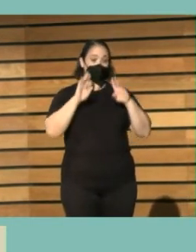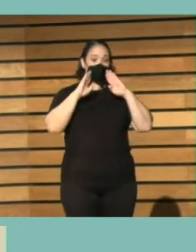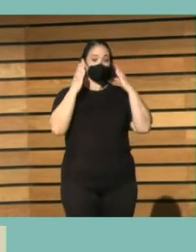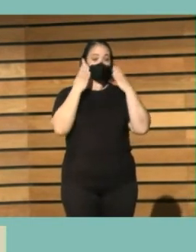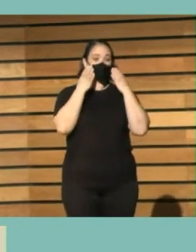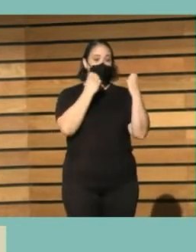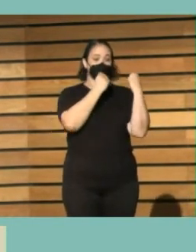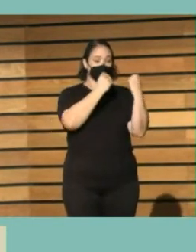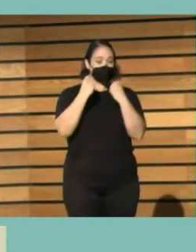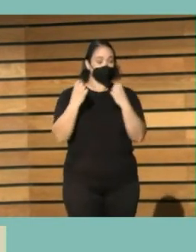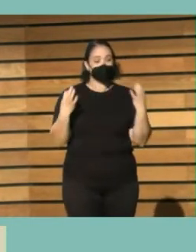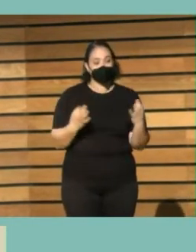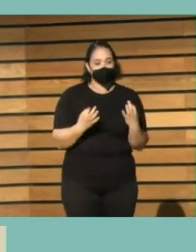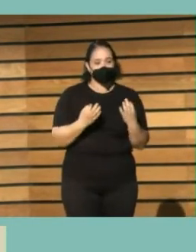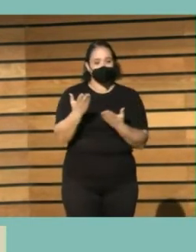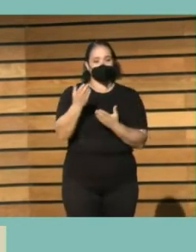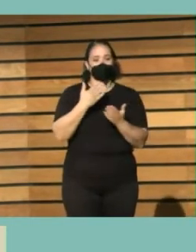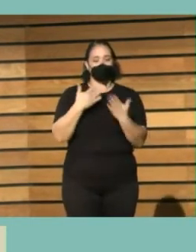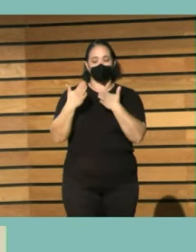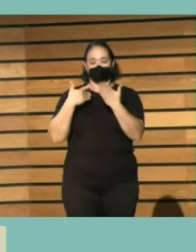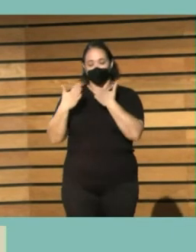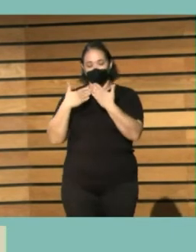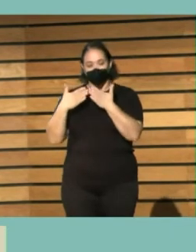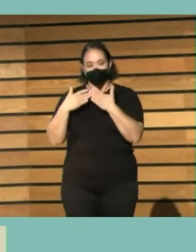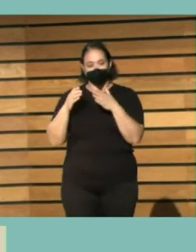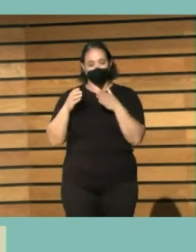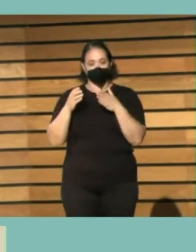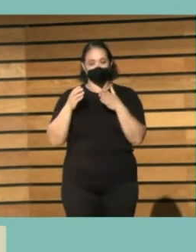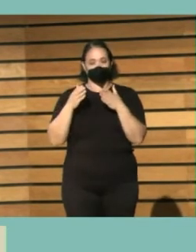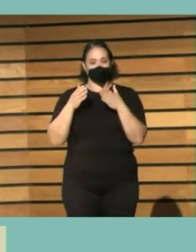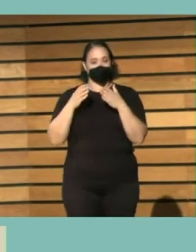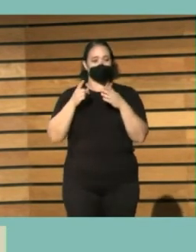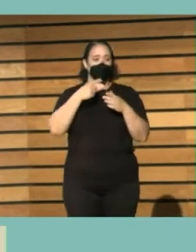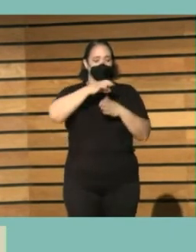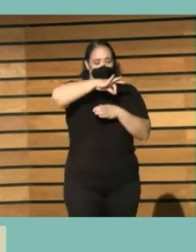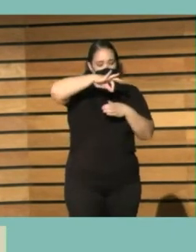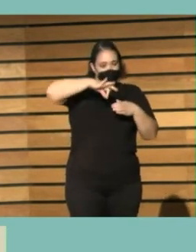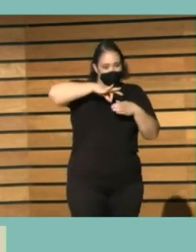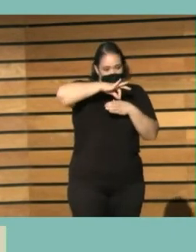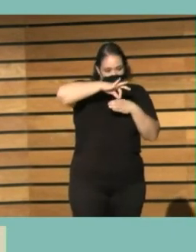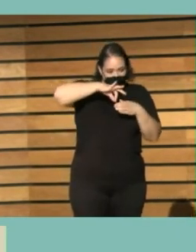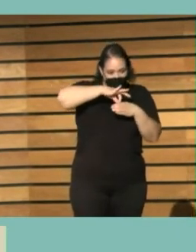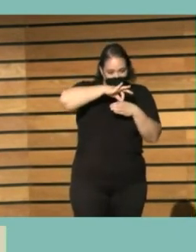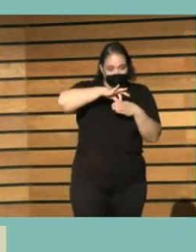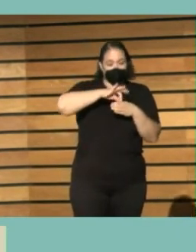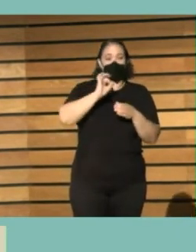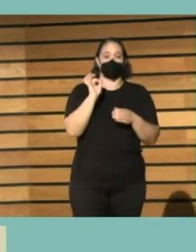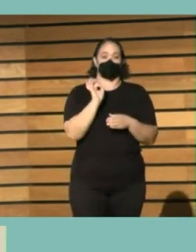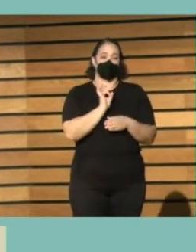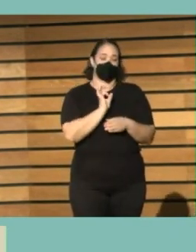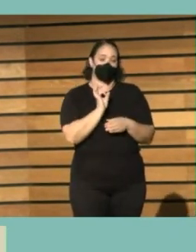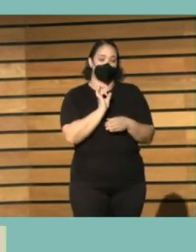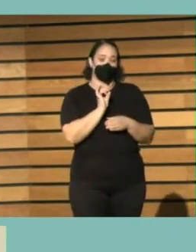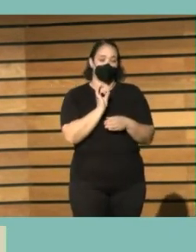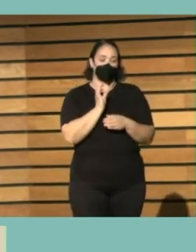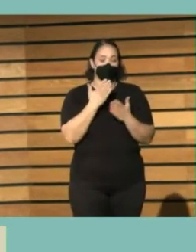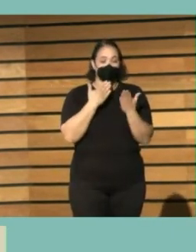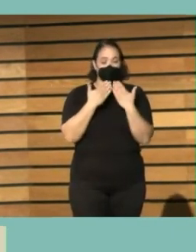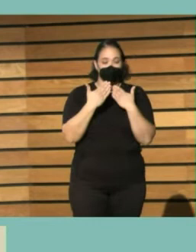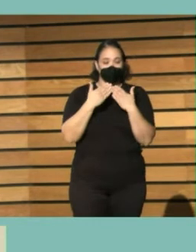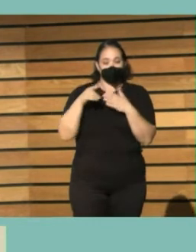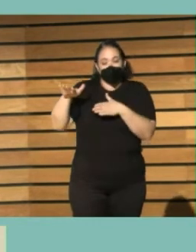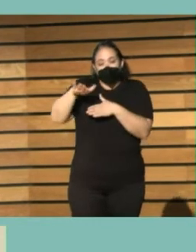es las conversaciones que surgen en la cafetería que surgen en esos